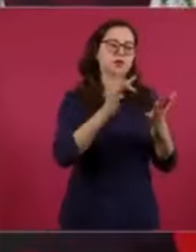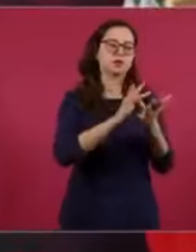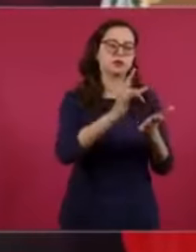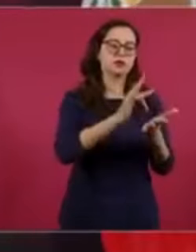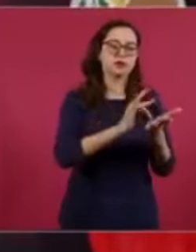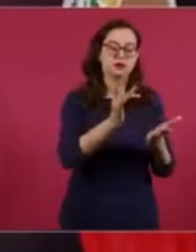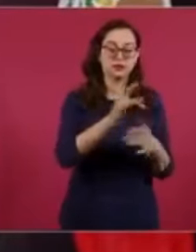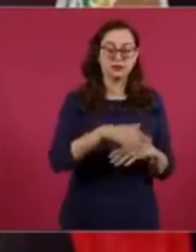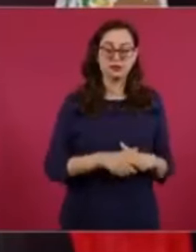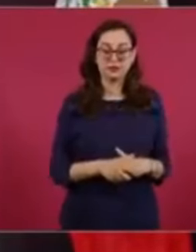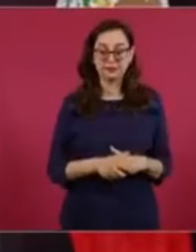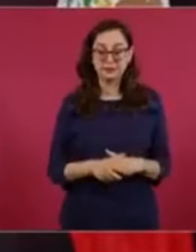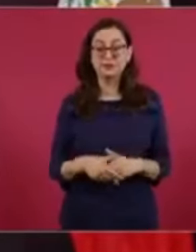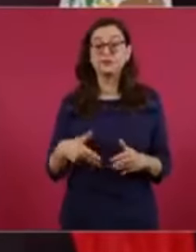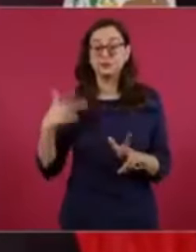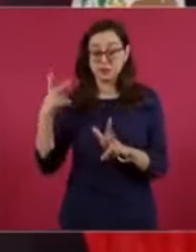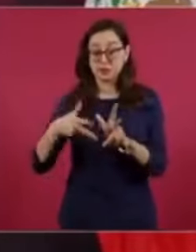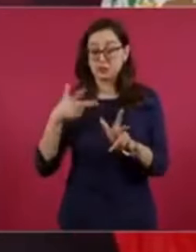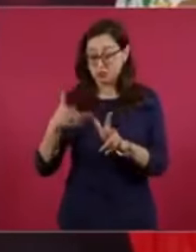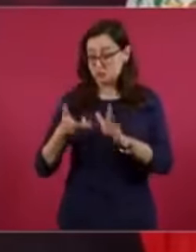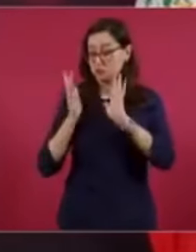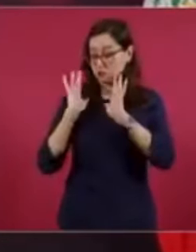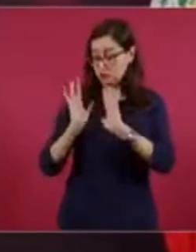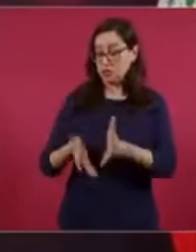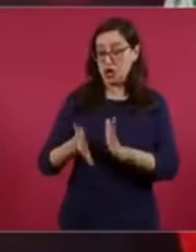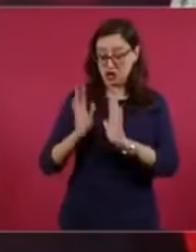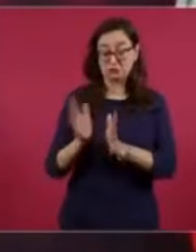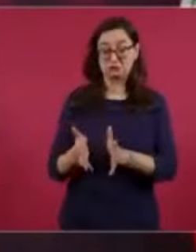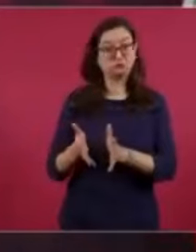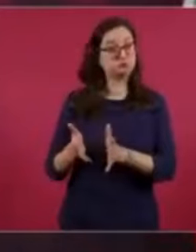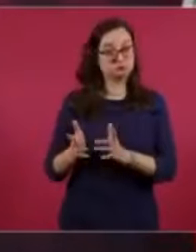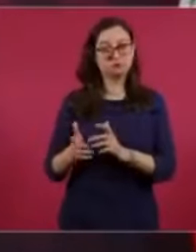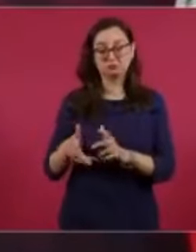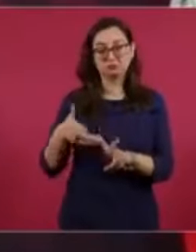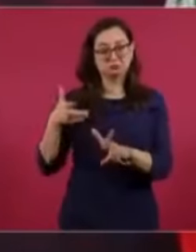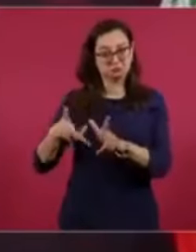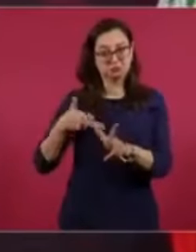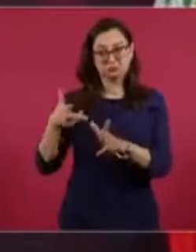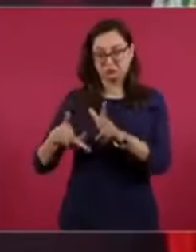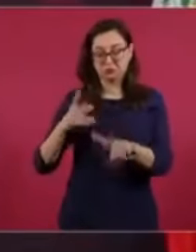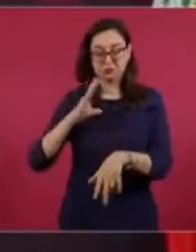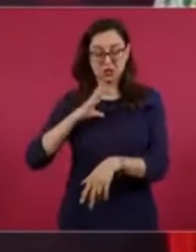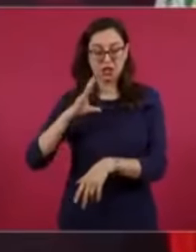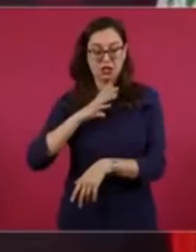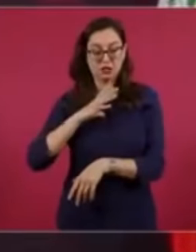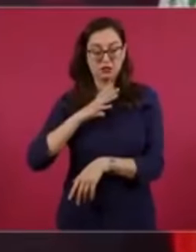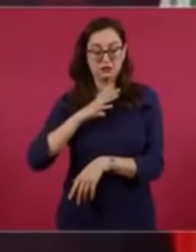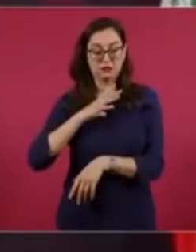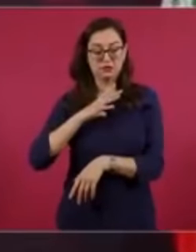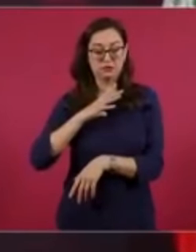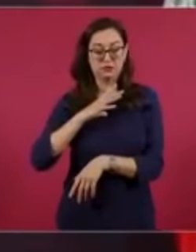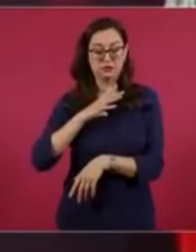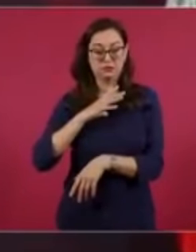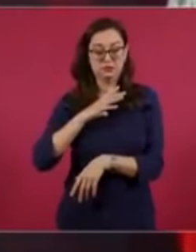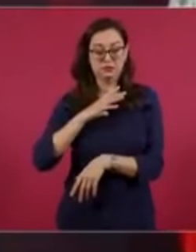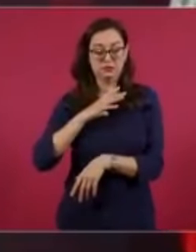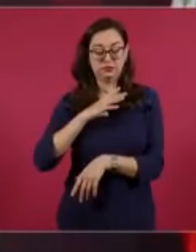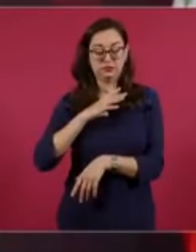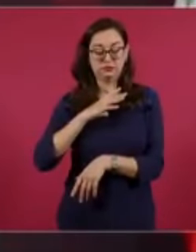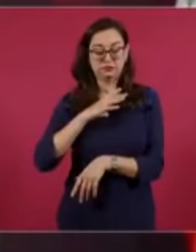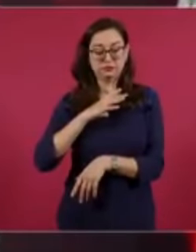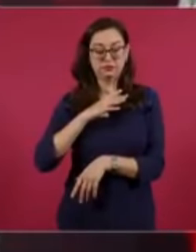el ferrocarril del Istmo y muy